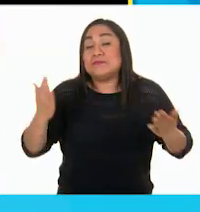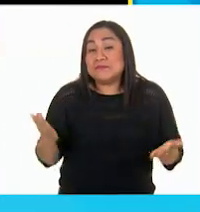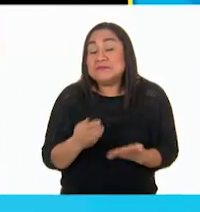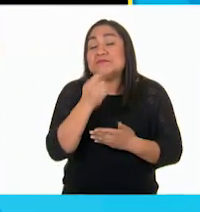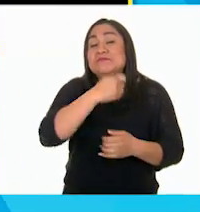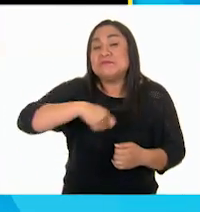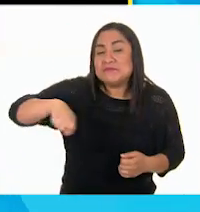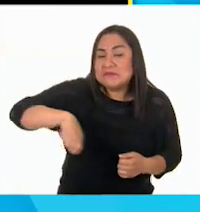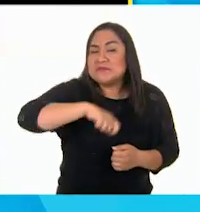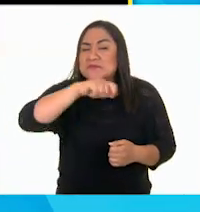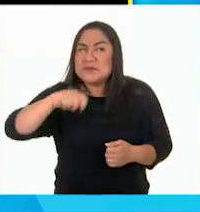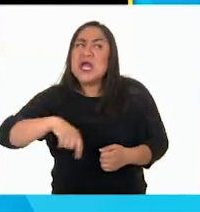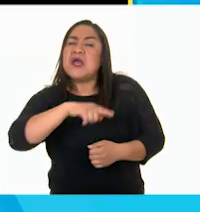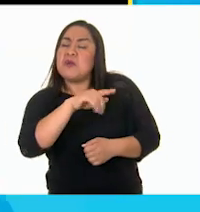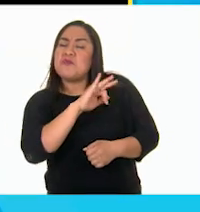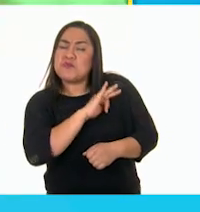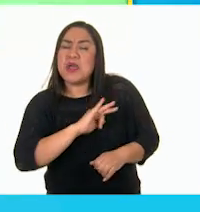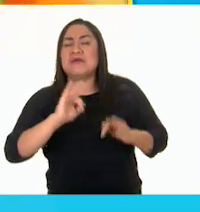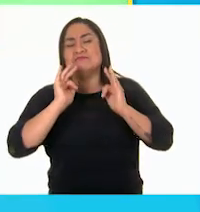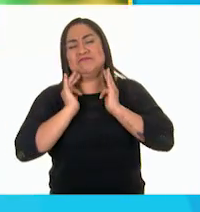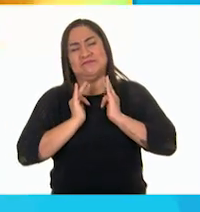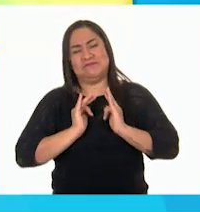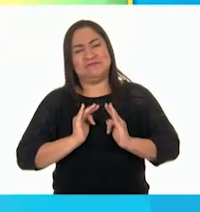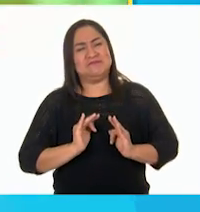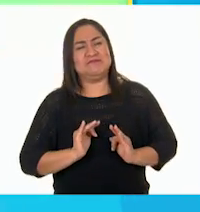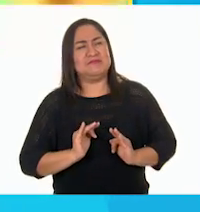puede tranquilizarlo.